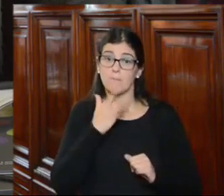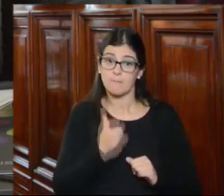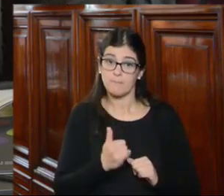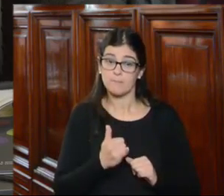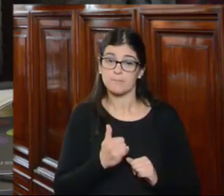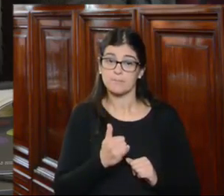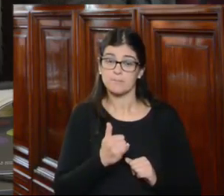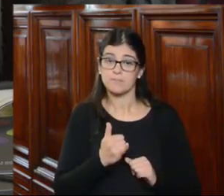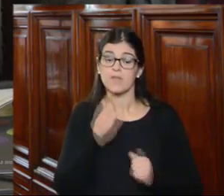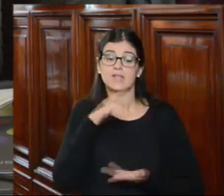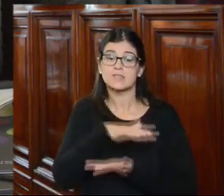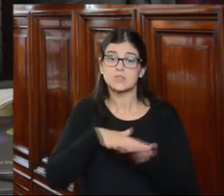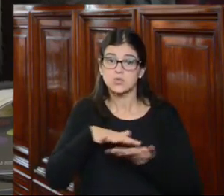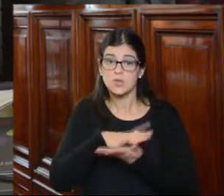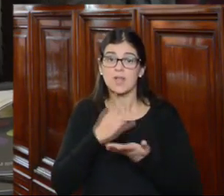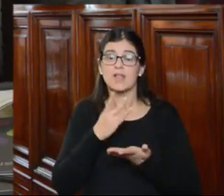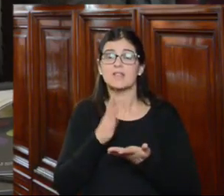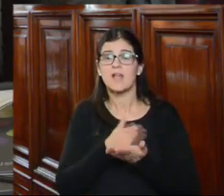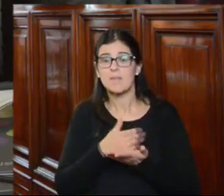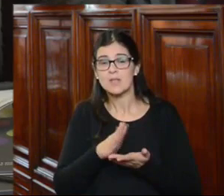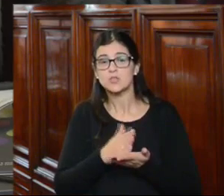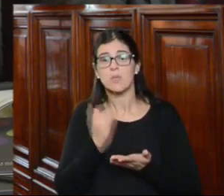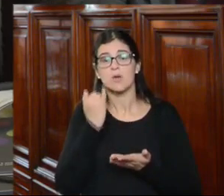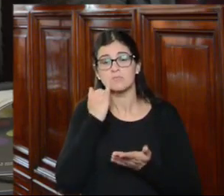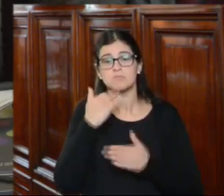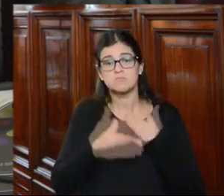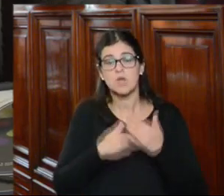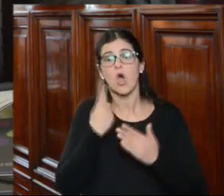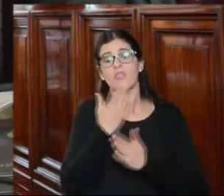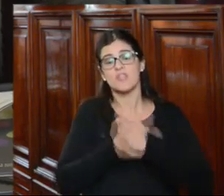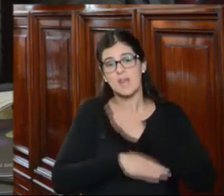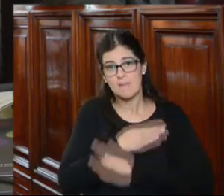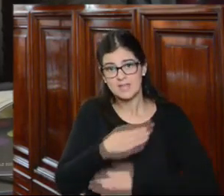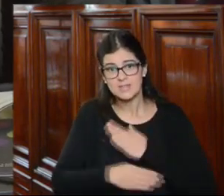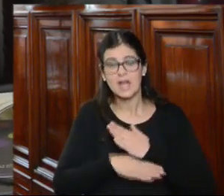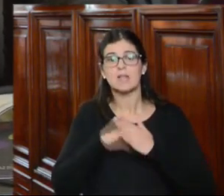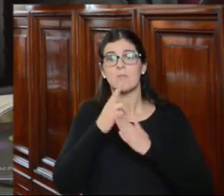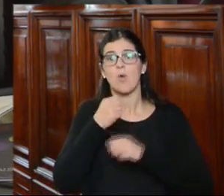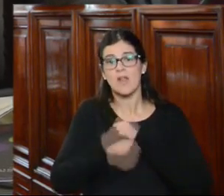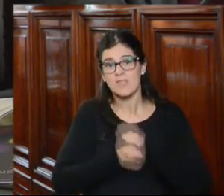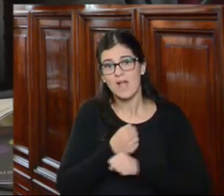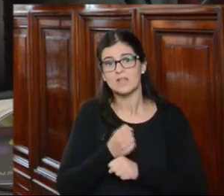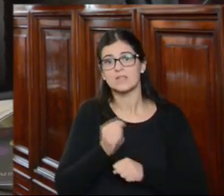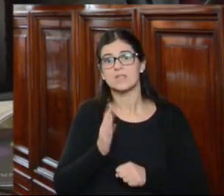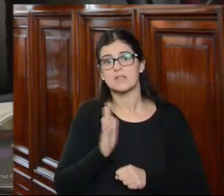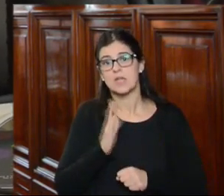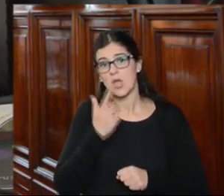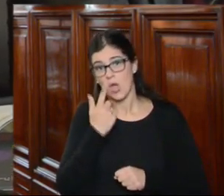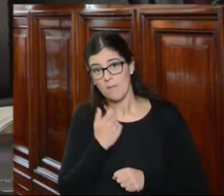caso de situaciones de discriminación por opción sexual por discapacidad por edad por género